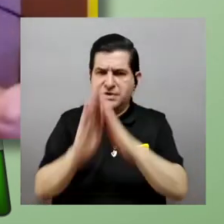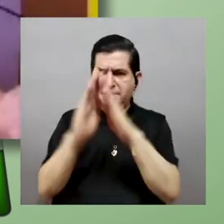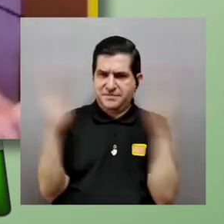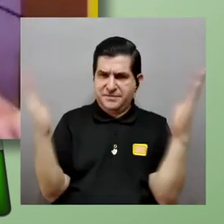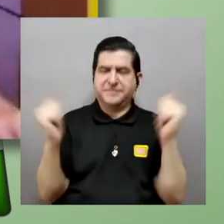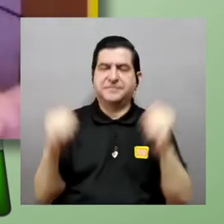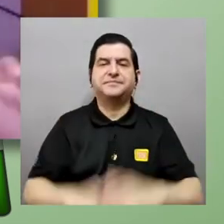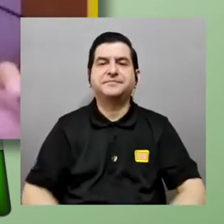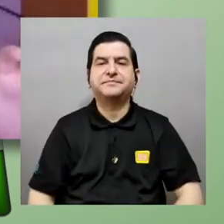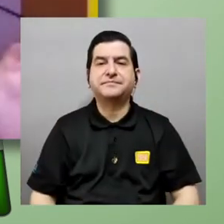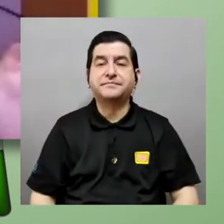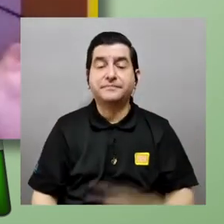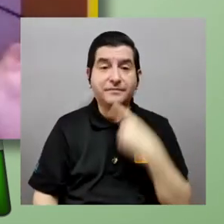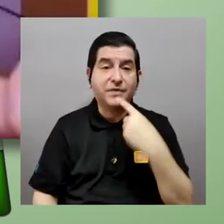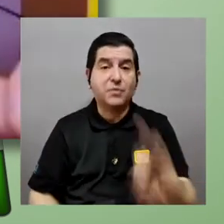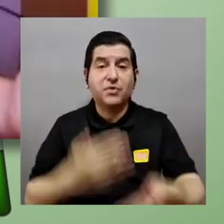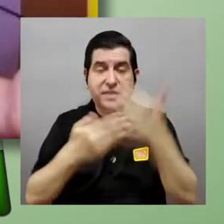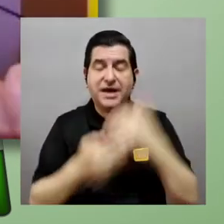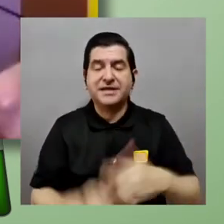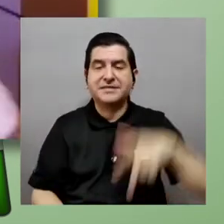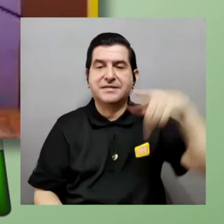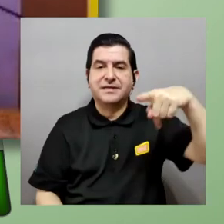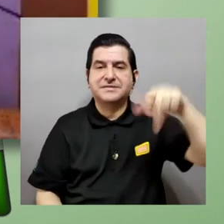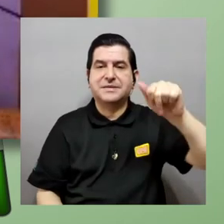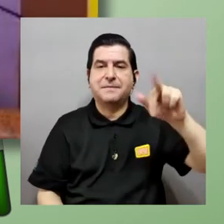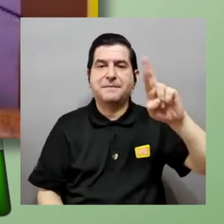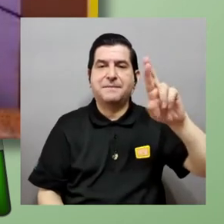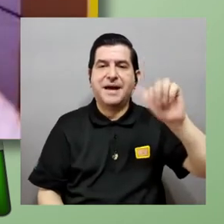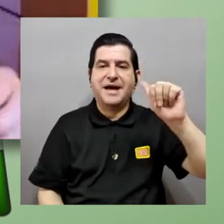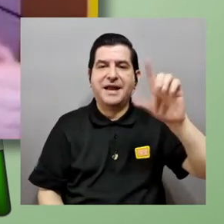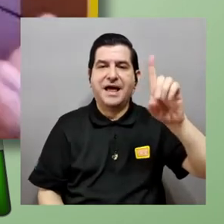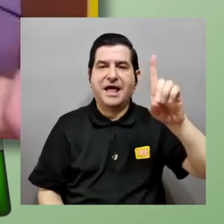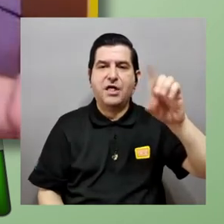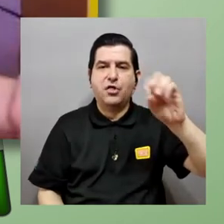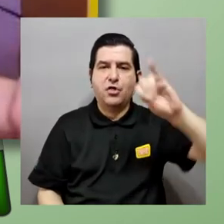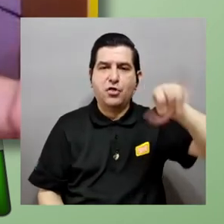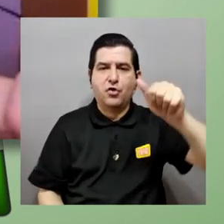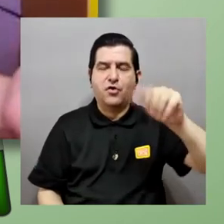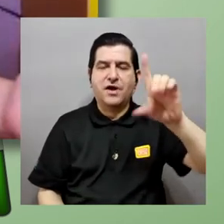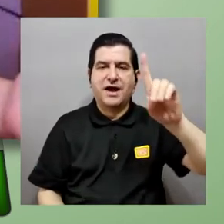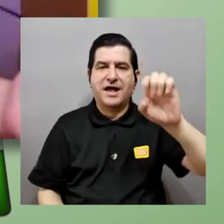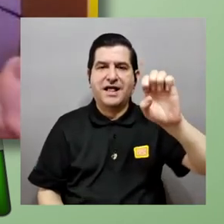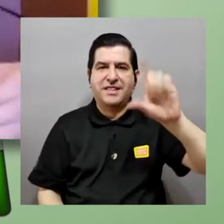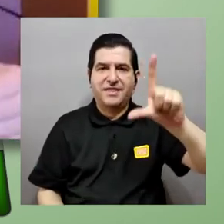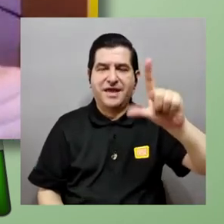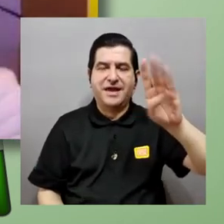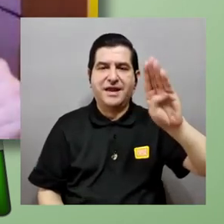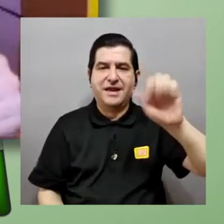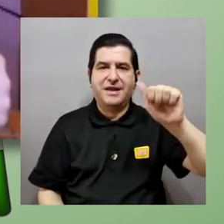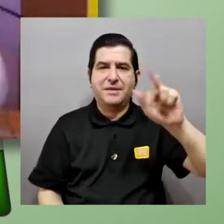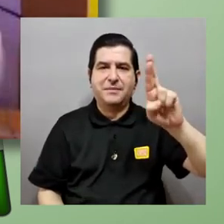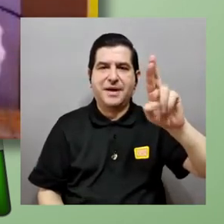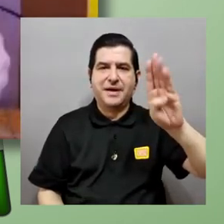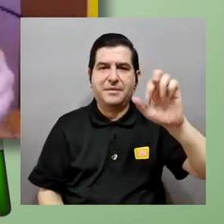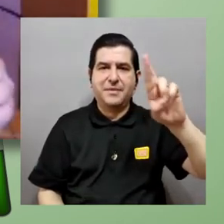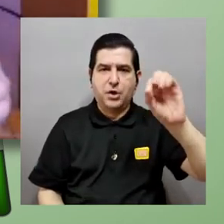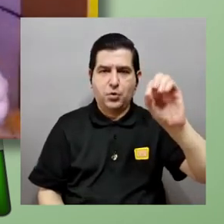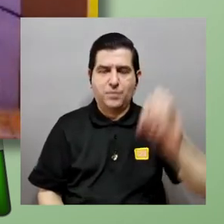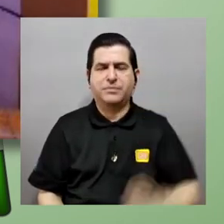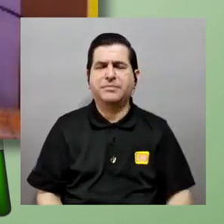para ampliar verdad este como les digo la paradoja del barbero entonces por qué hago esto porque